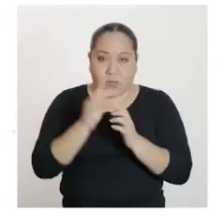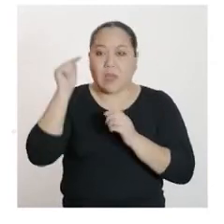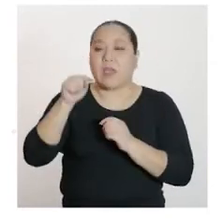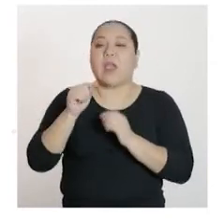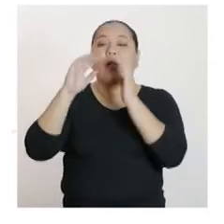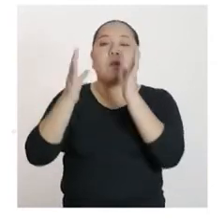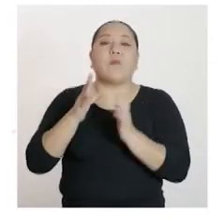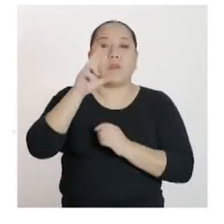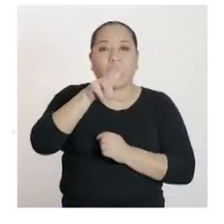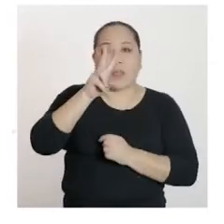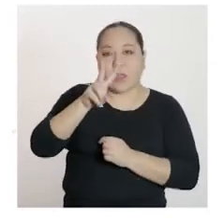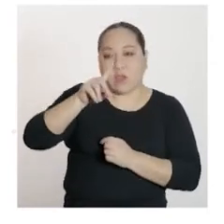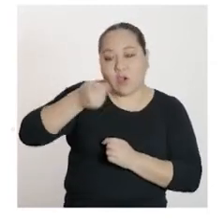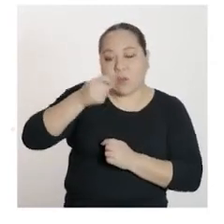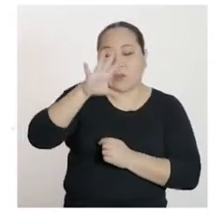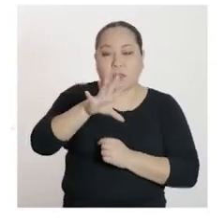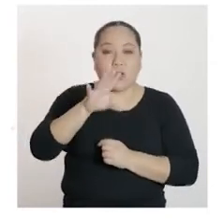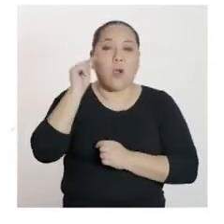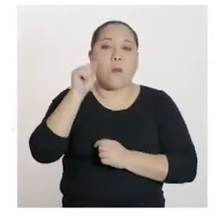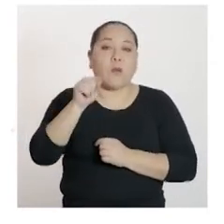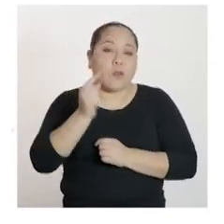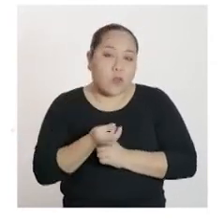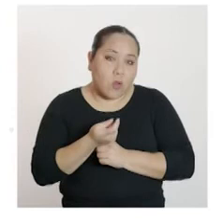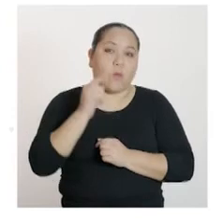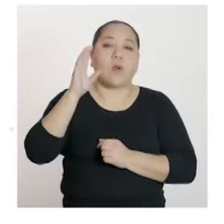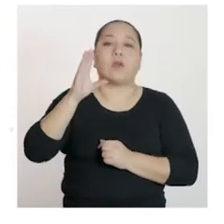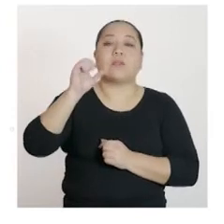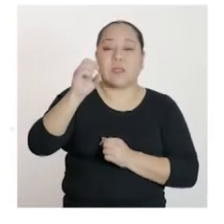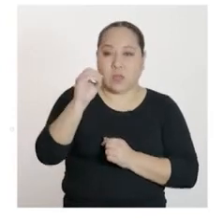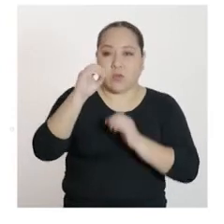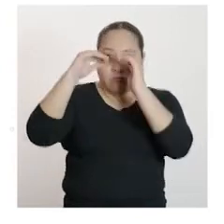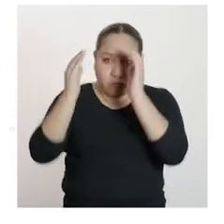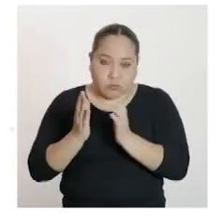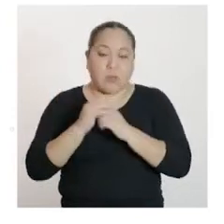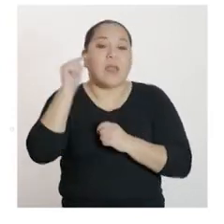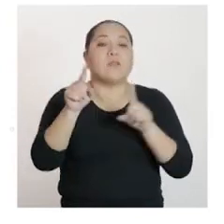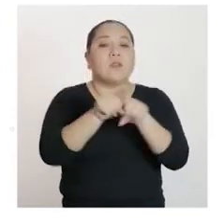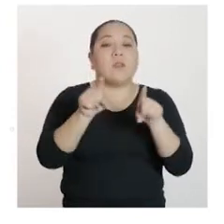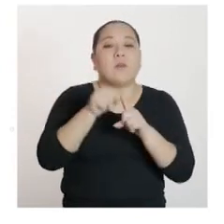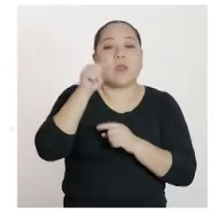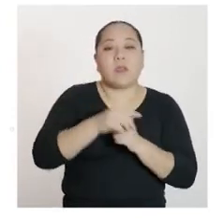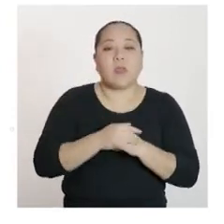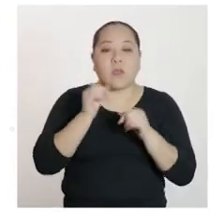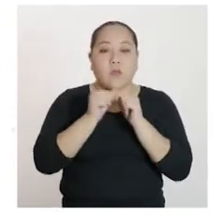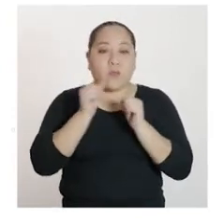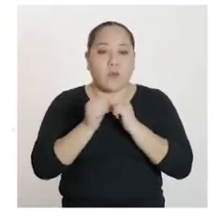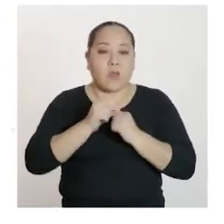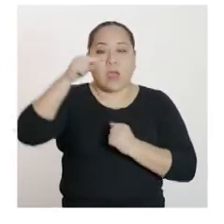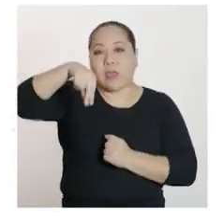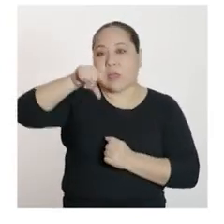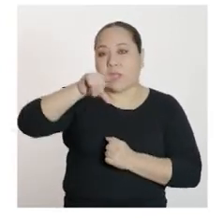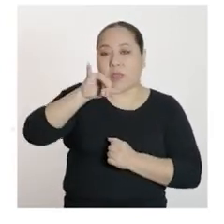32,5 punto y coma 0. Asimismo, el corte en el eje Y